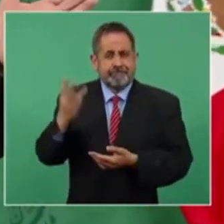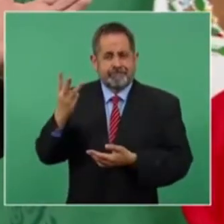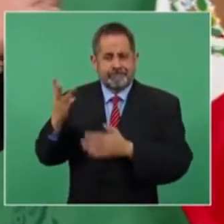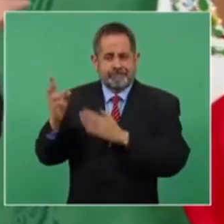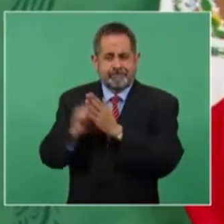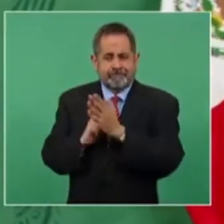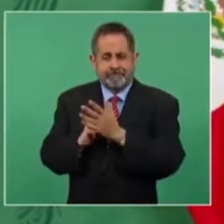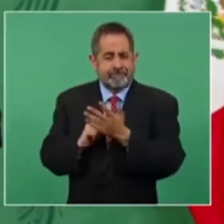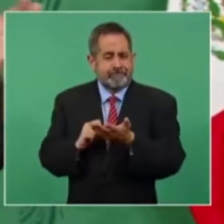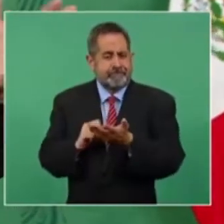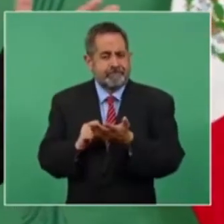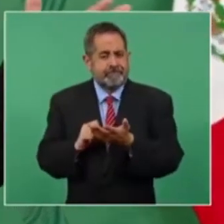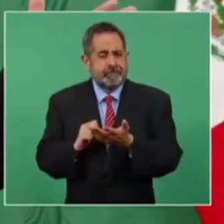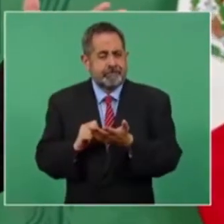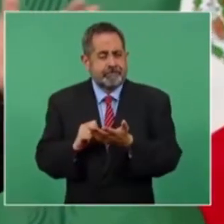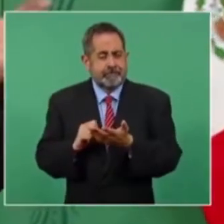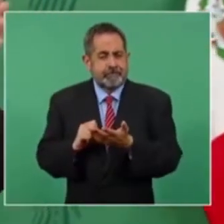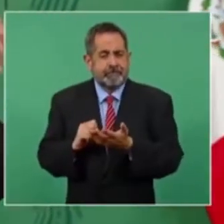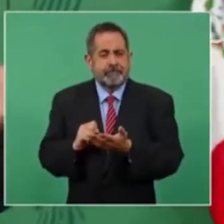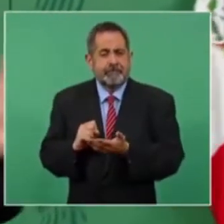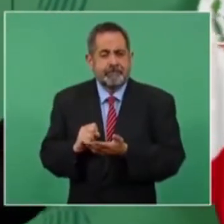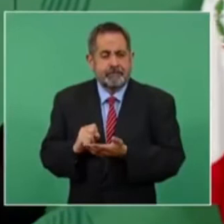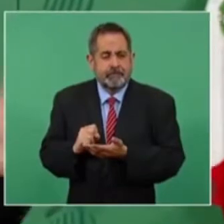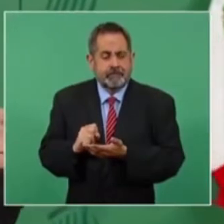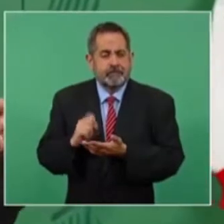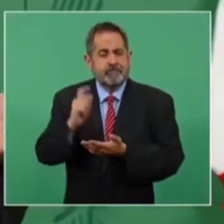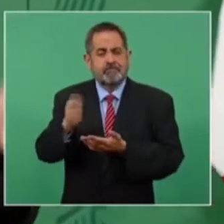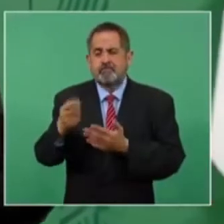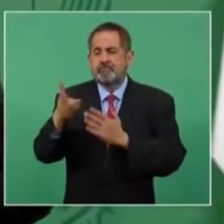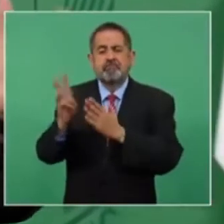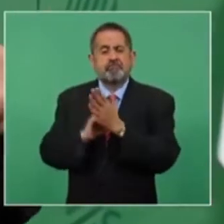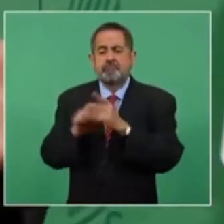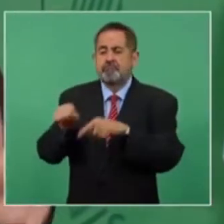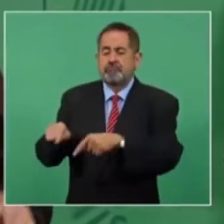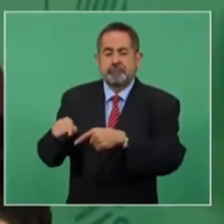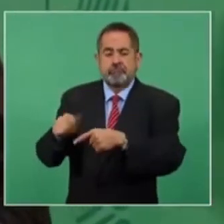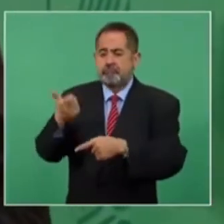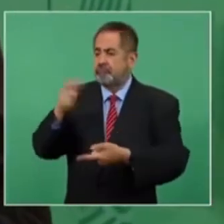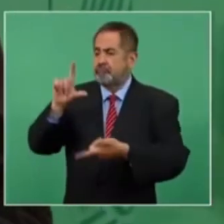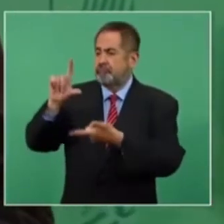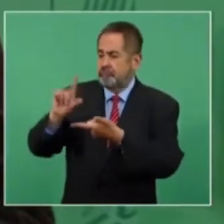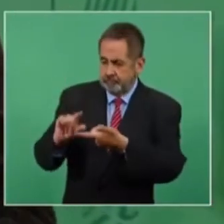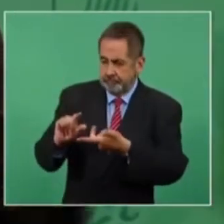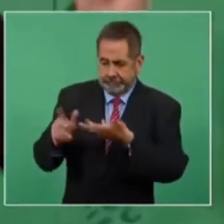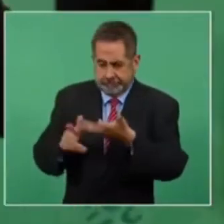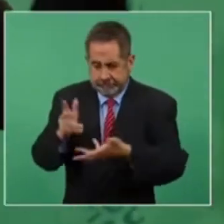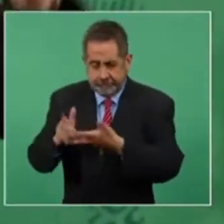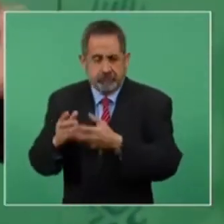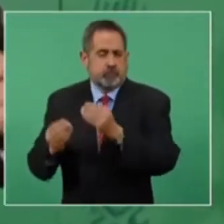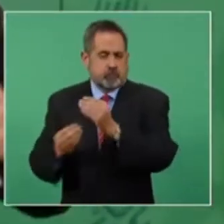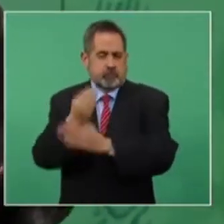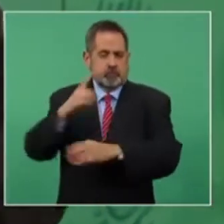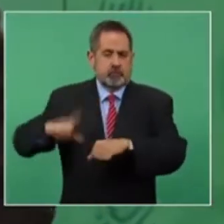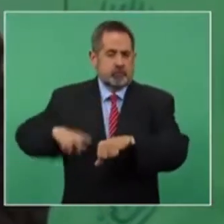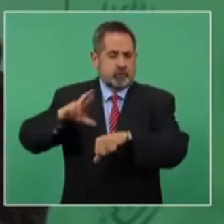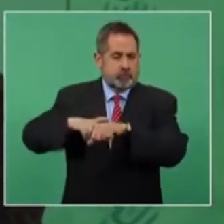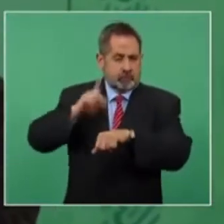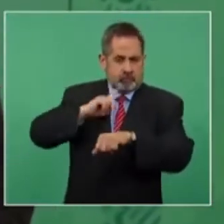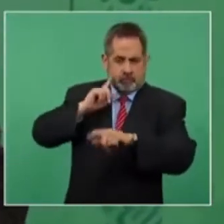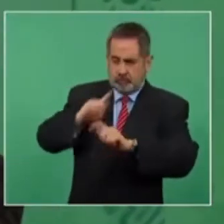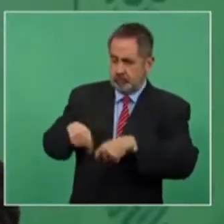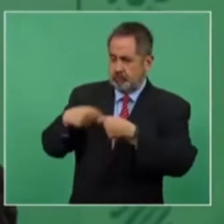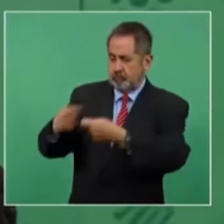sólo le dejó a la nueva gobernadora